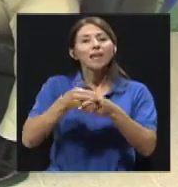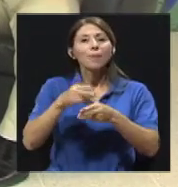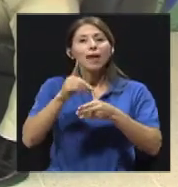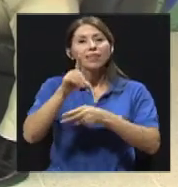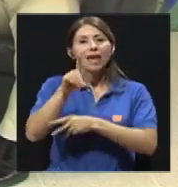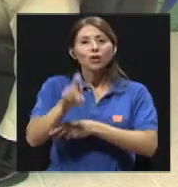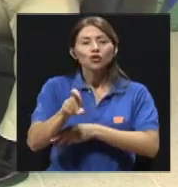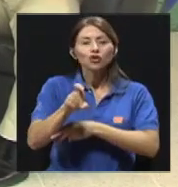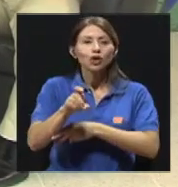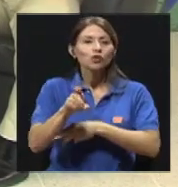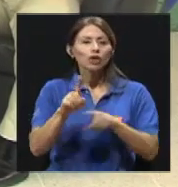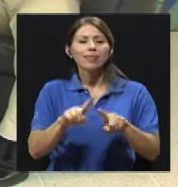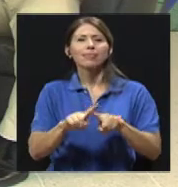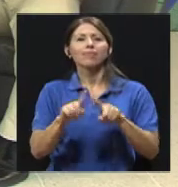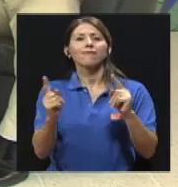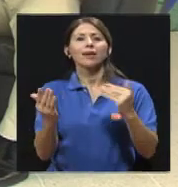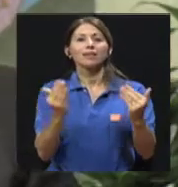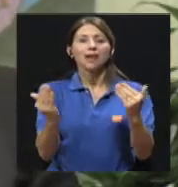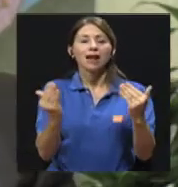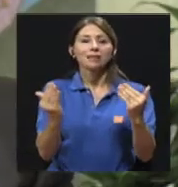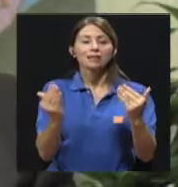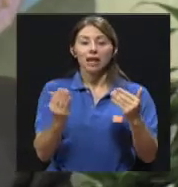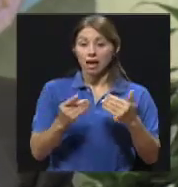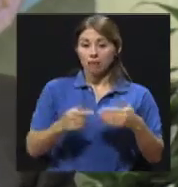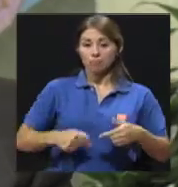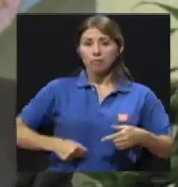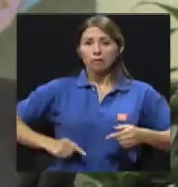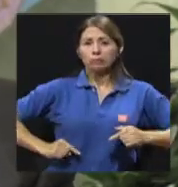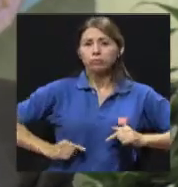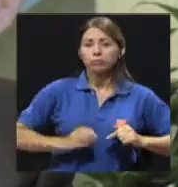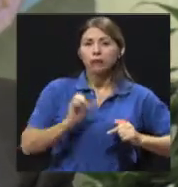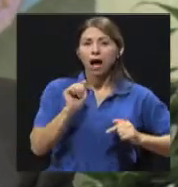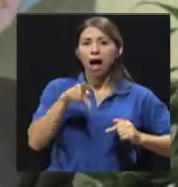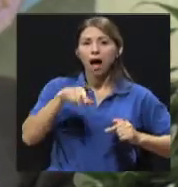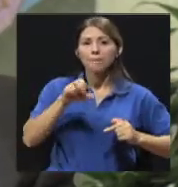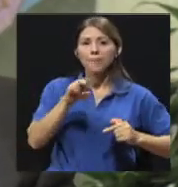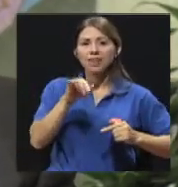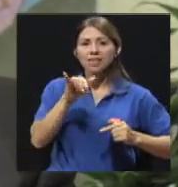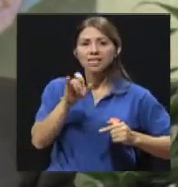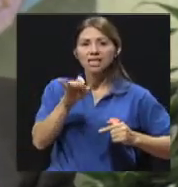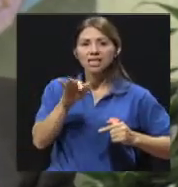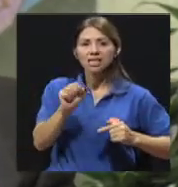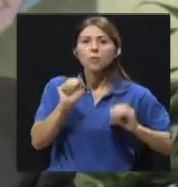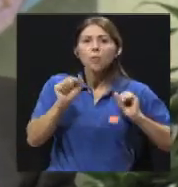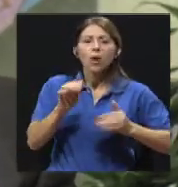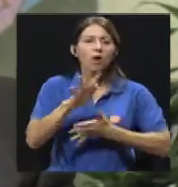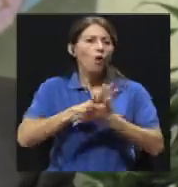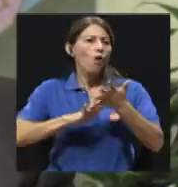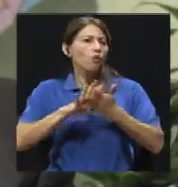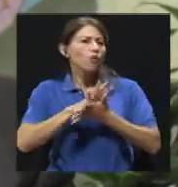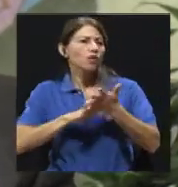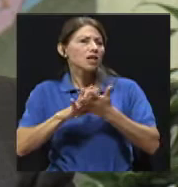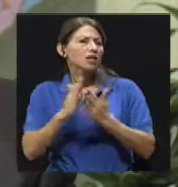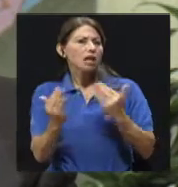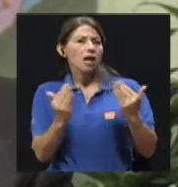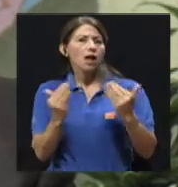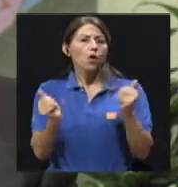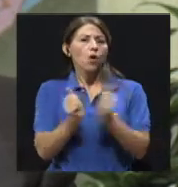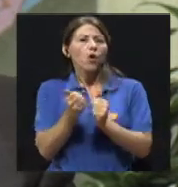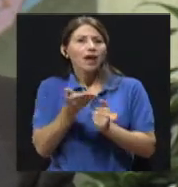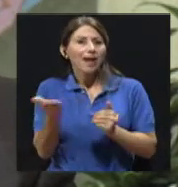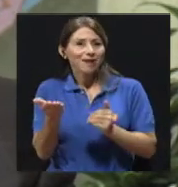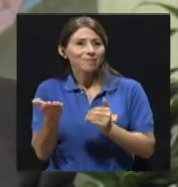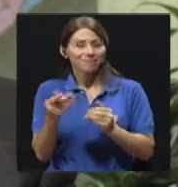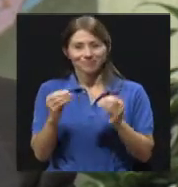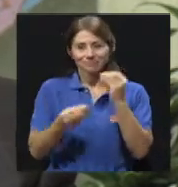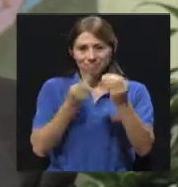puede confundirse una apendicitis aguda? Y existen cientos de padecimientos. Dentro de los más frecuentes son la inflamación de los